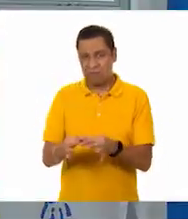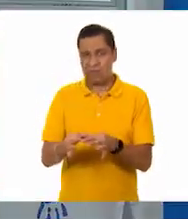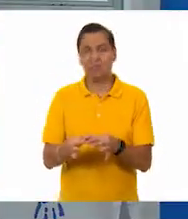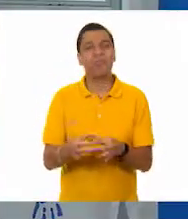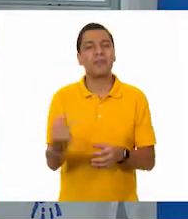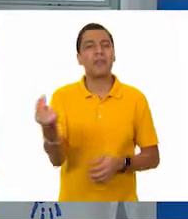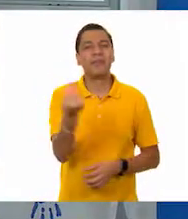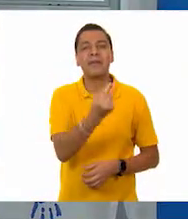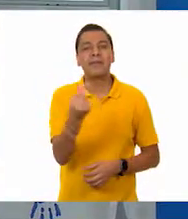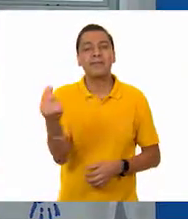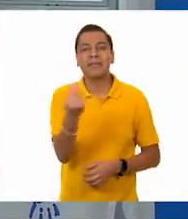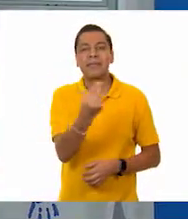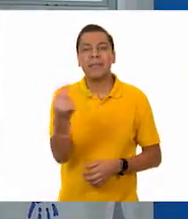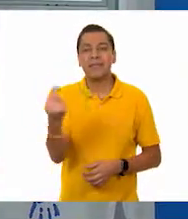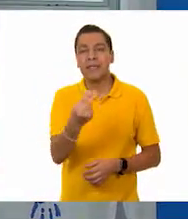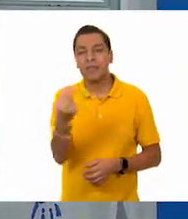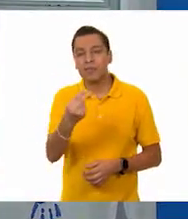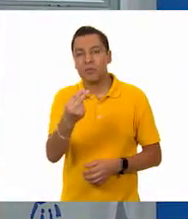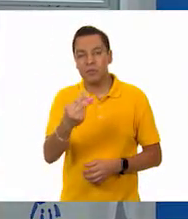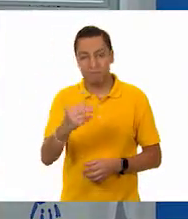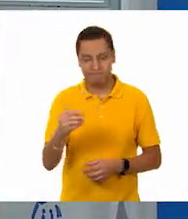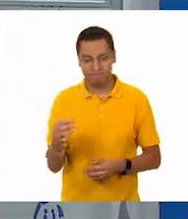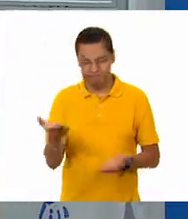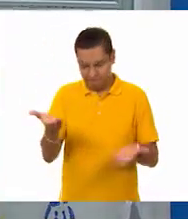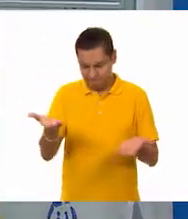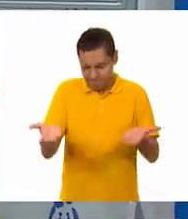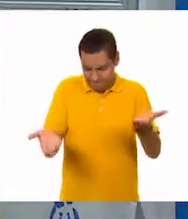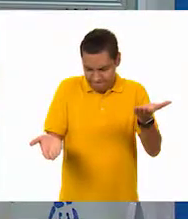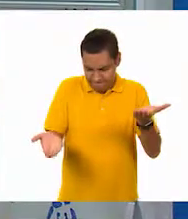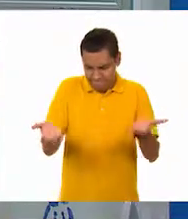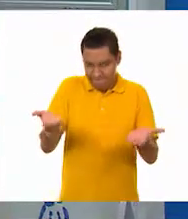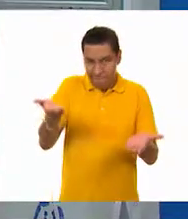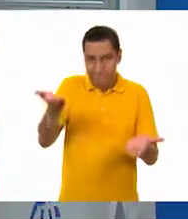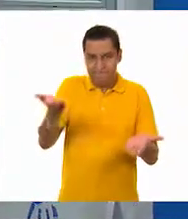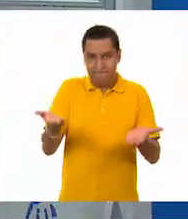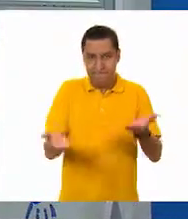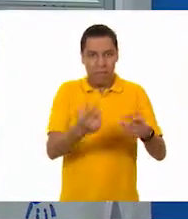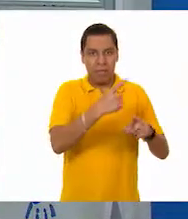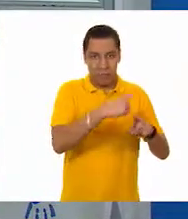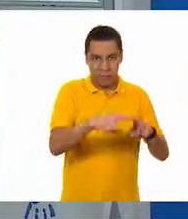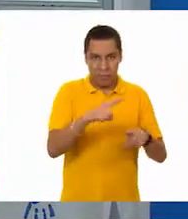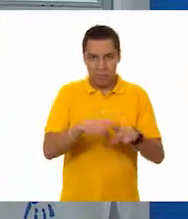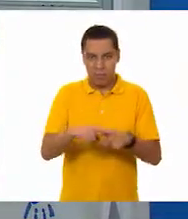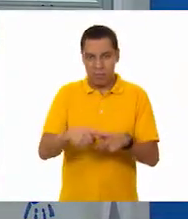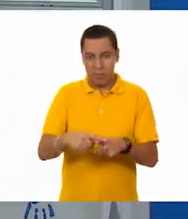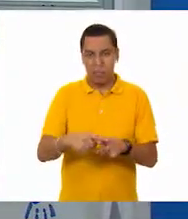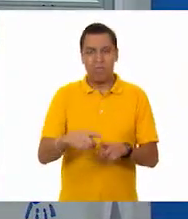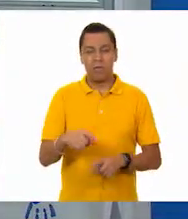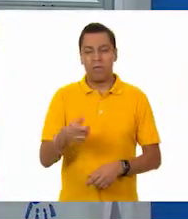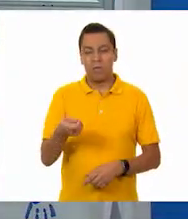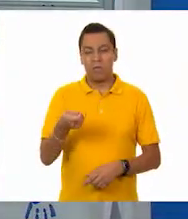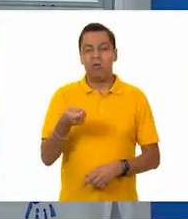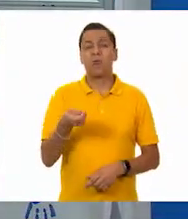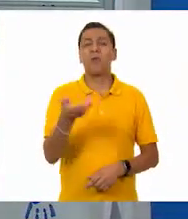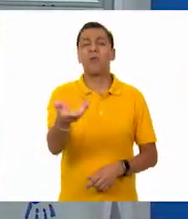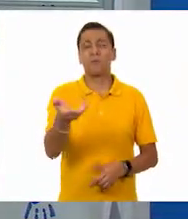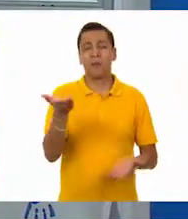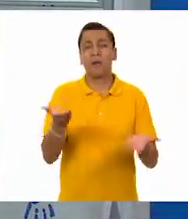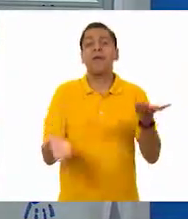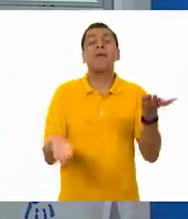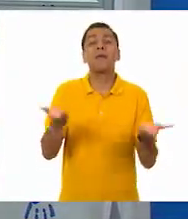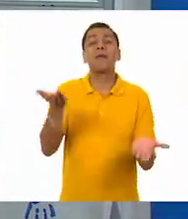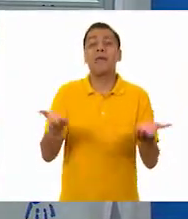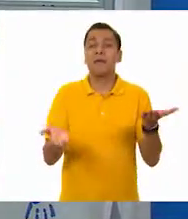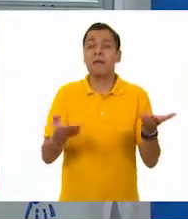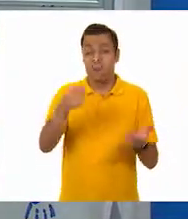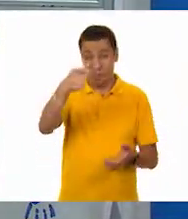un instrumento de medición. Y yo sé que hemos trabajado con muchos instrumentos, Oscar. Hemos trabajado con el reloj, pero el reloj nos sirve para el tiempo. Pues sí. Hemos